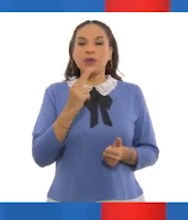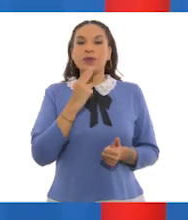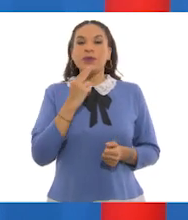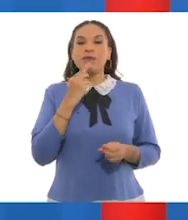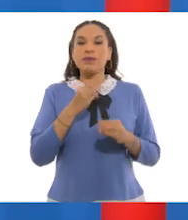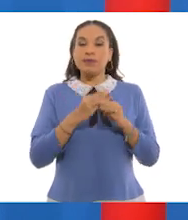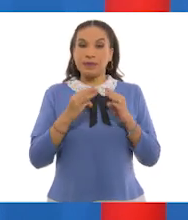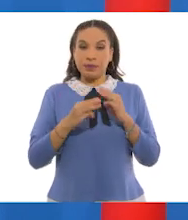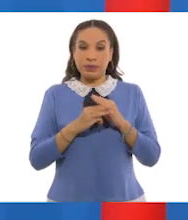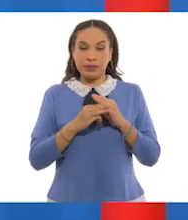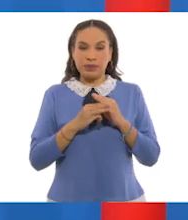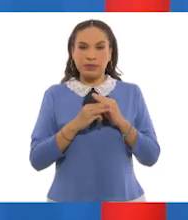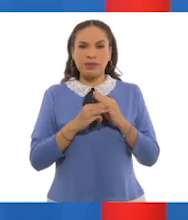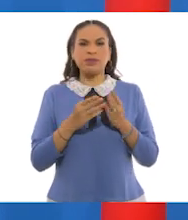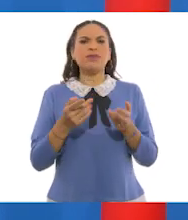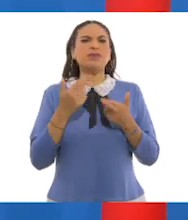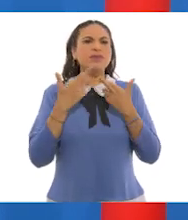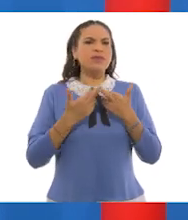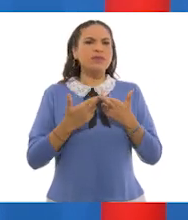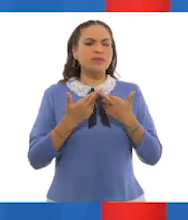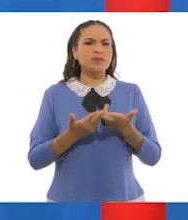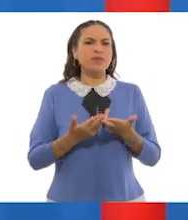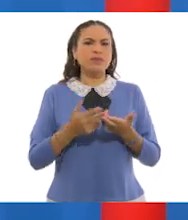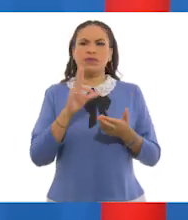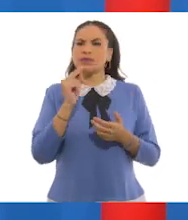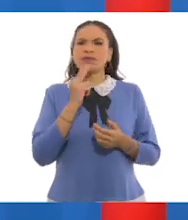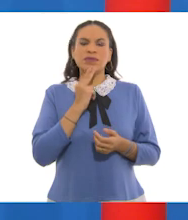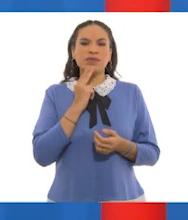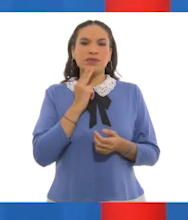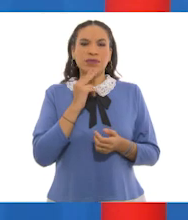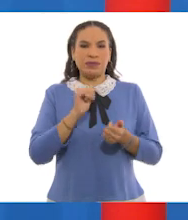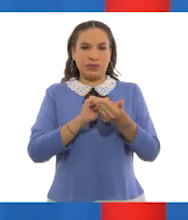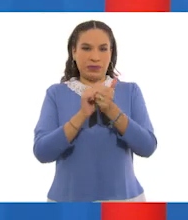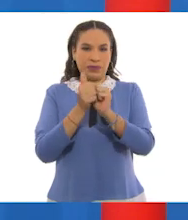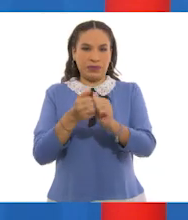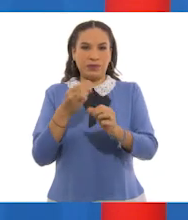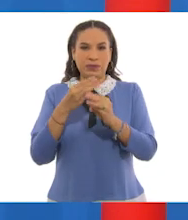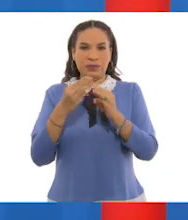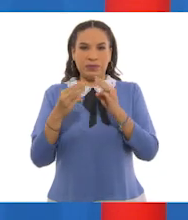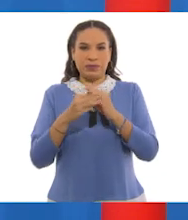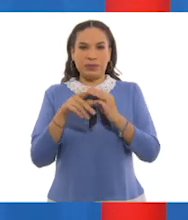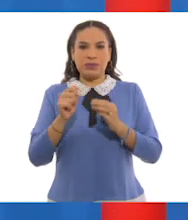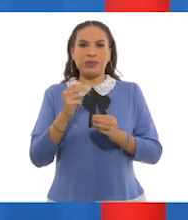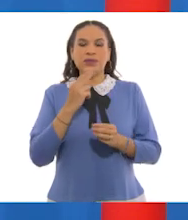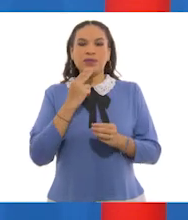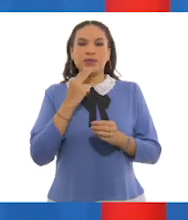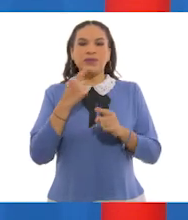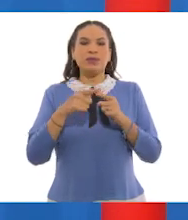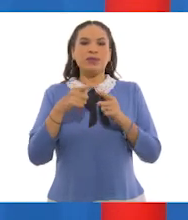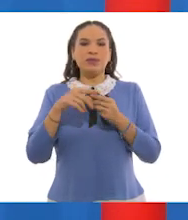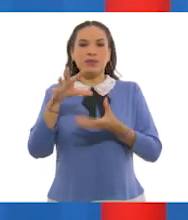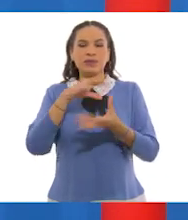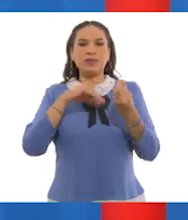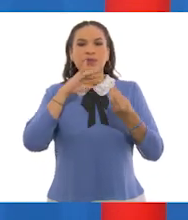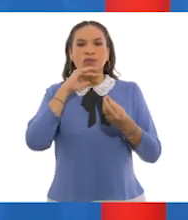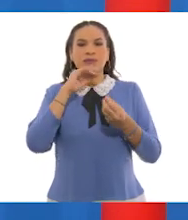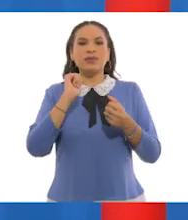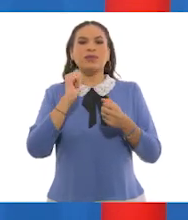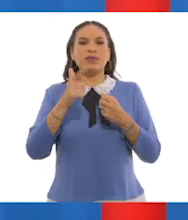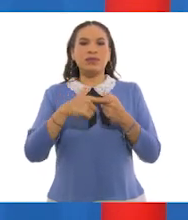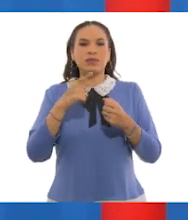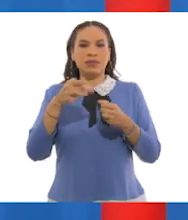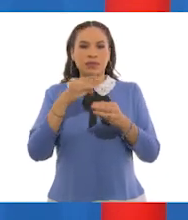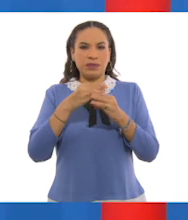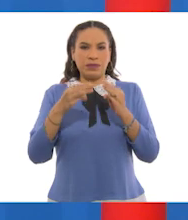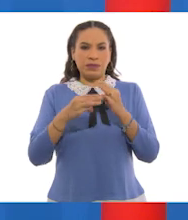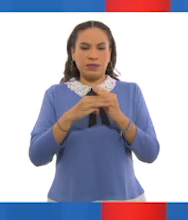materiales, lo que sobra y que ya no es de utilidad se convierte en material de residuo o desecho. Pero como la mayoría de